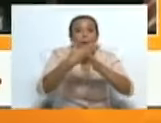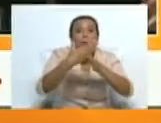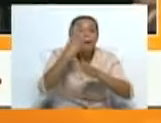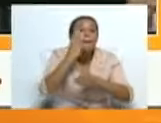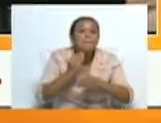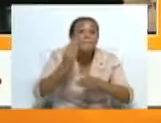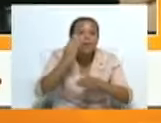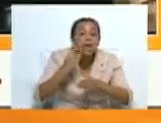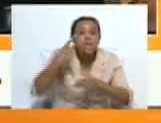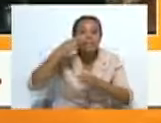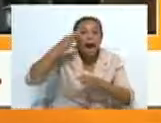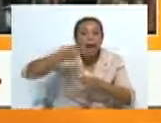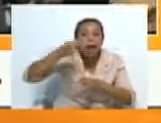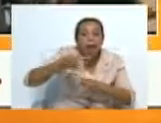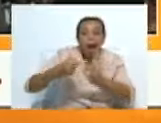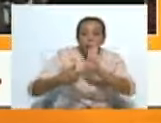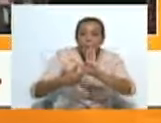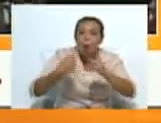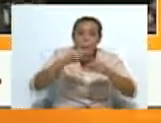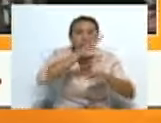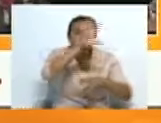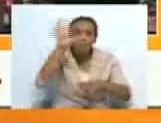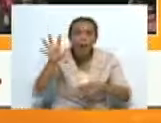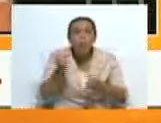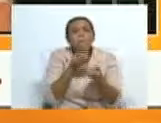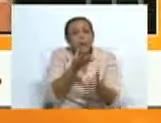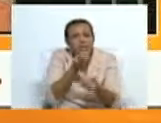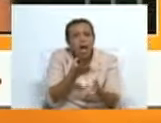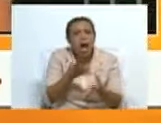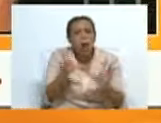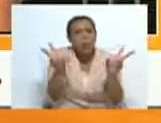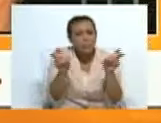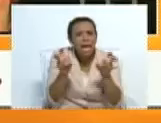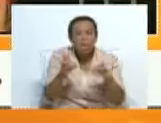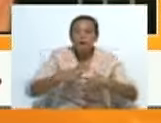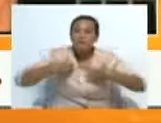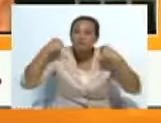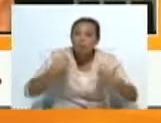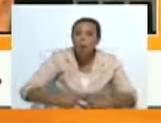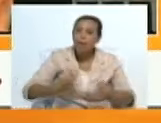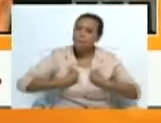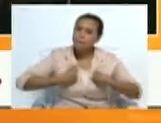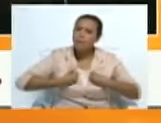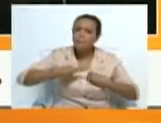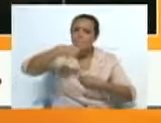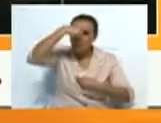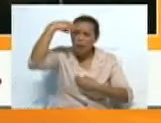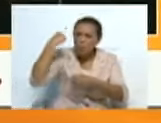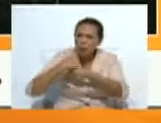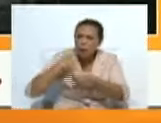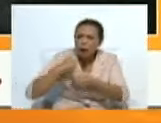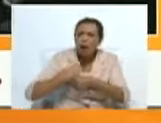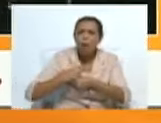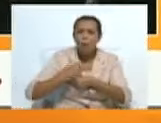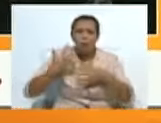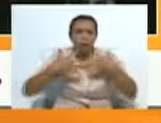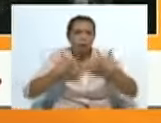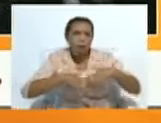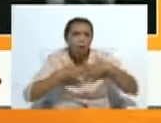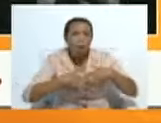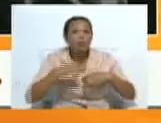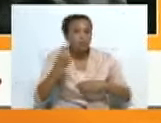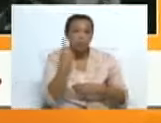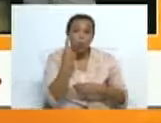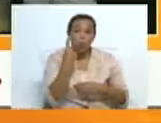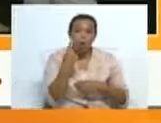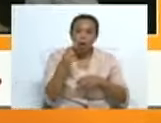con el público y con otros artistas un mensaje, una temática tan fuerte, tan impactante. Y esto pasó no solo